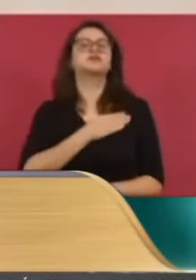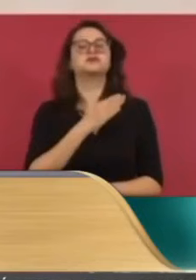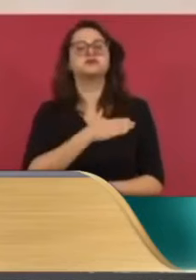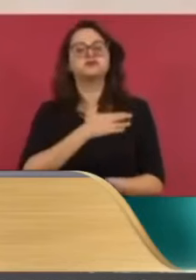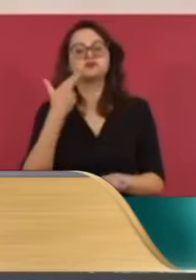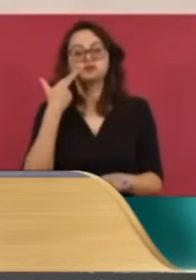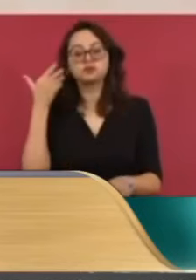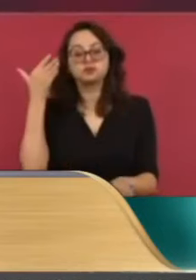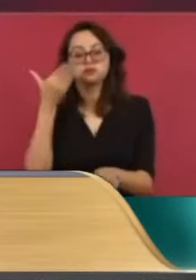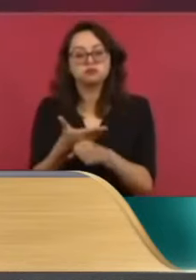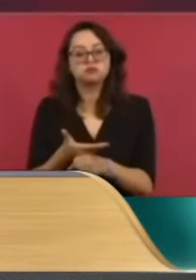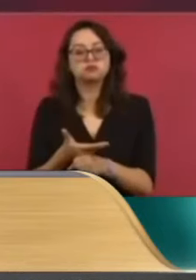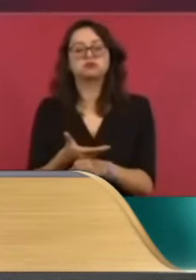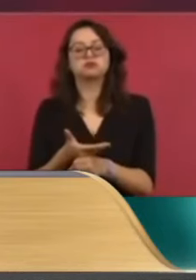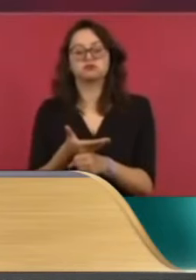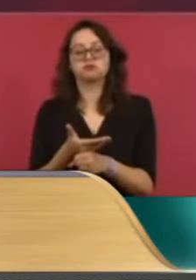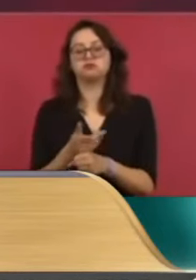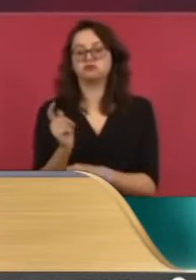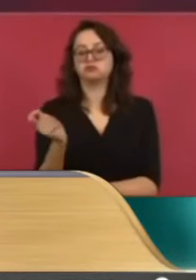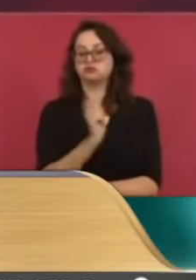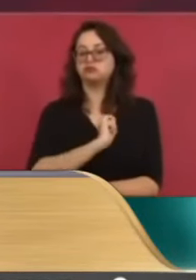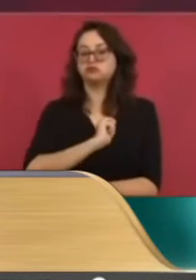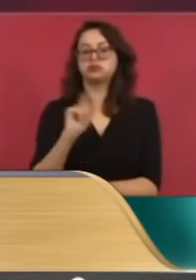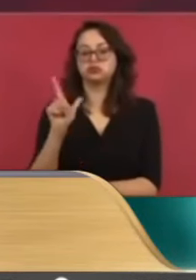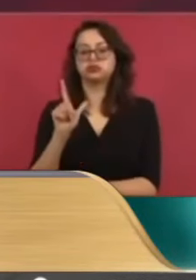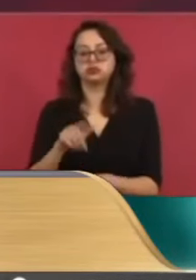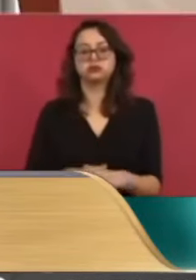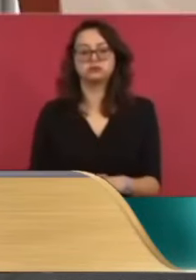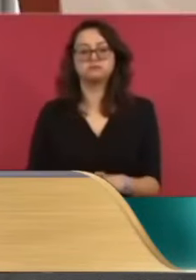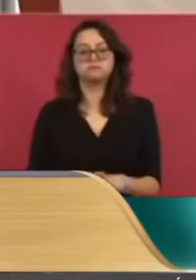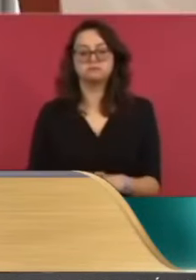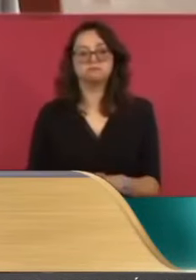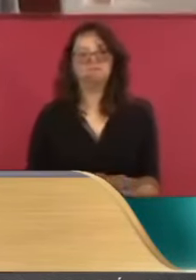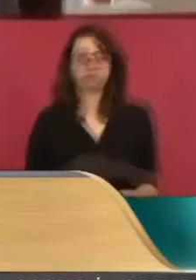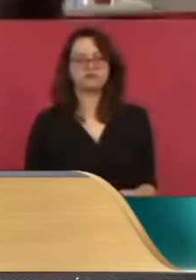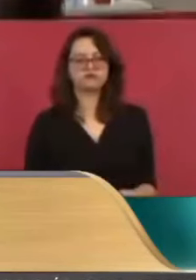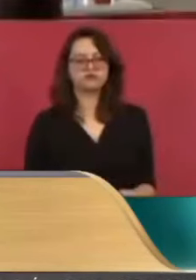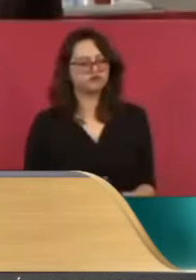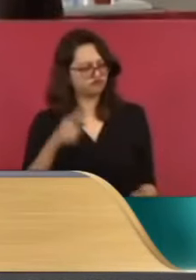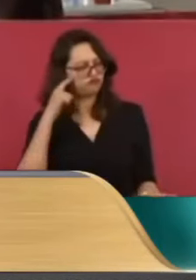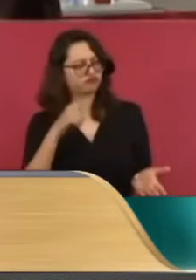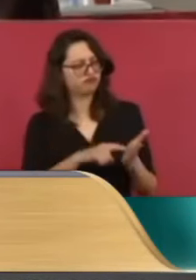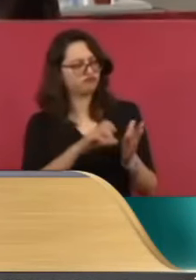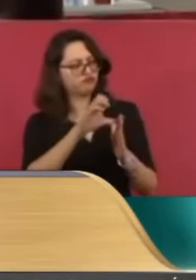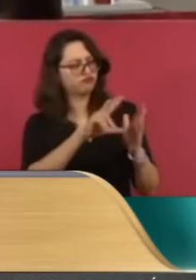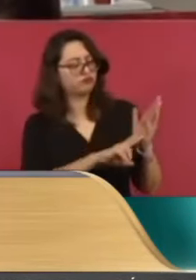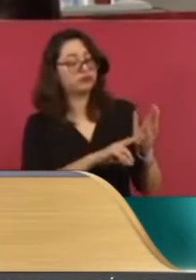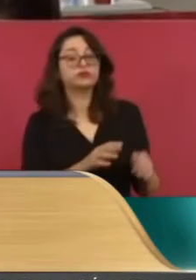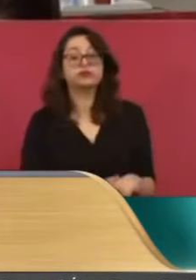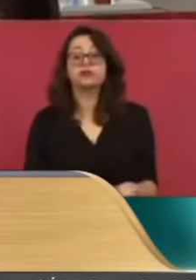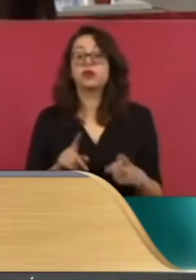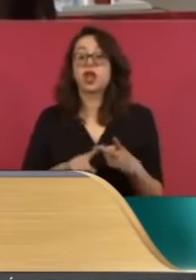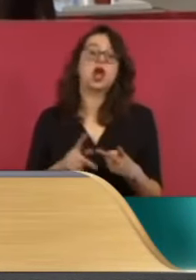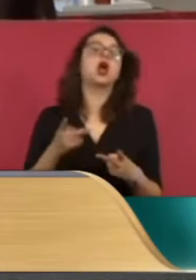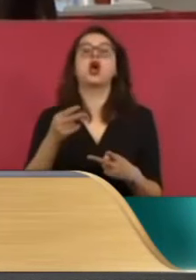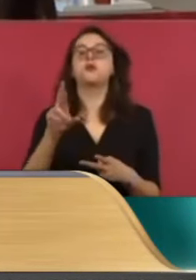profesional, científico. ¿Y el de la Profeco también ya lo